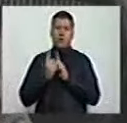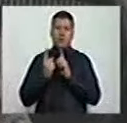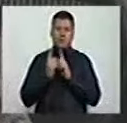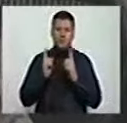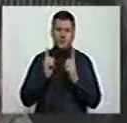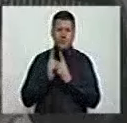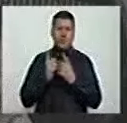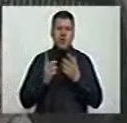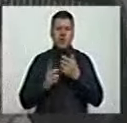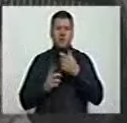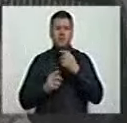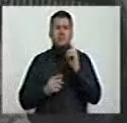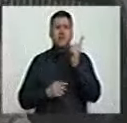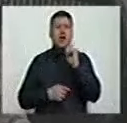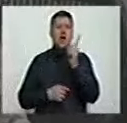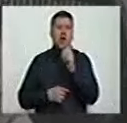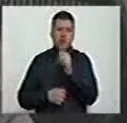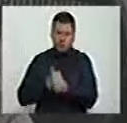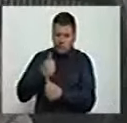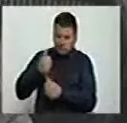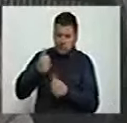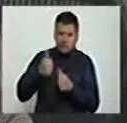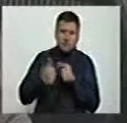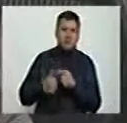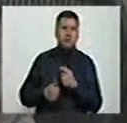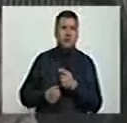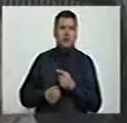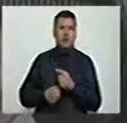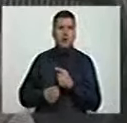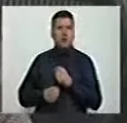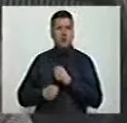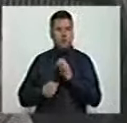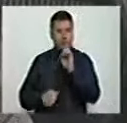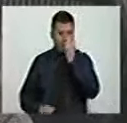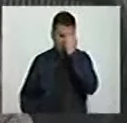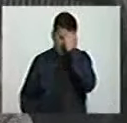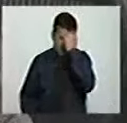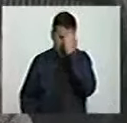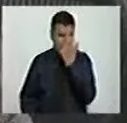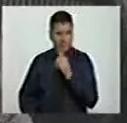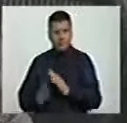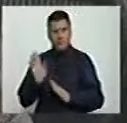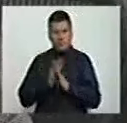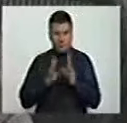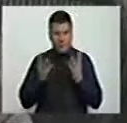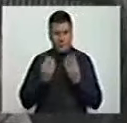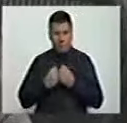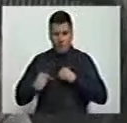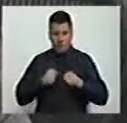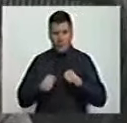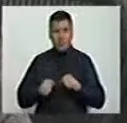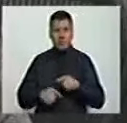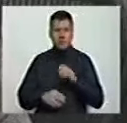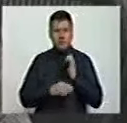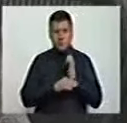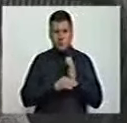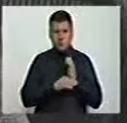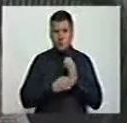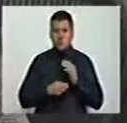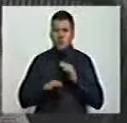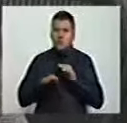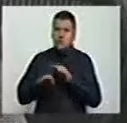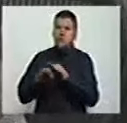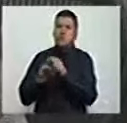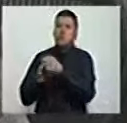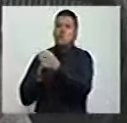del Suroeste durante varios años donde llegó a ser un pilar fundamental para el desarrollo de la gestión de esta entidad en favor de la